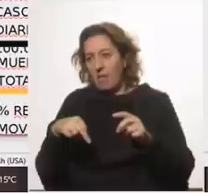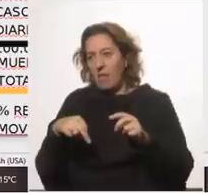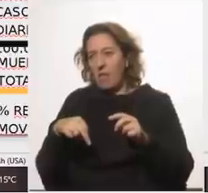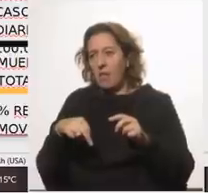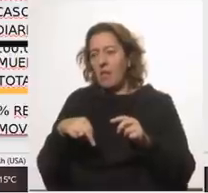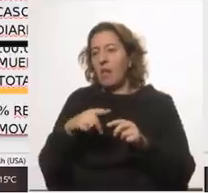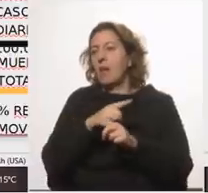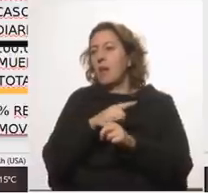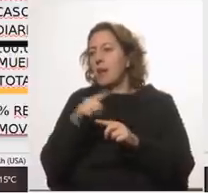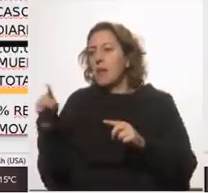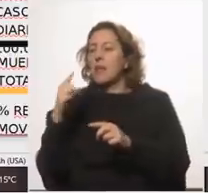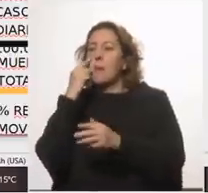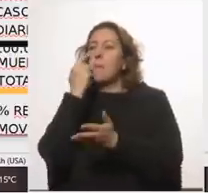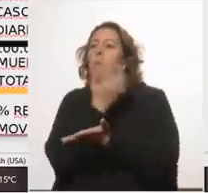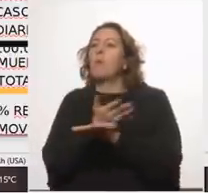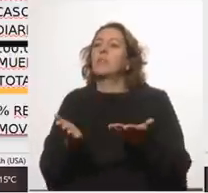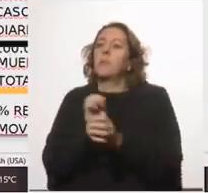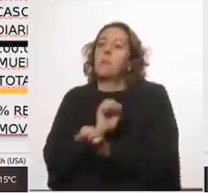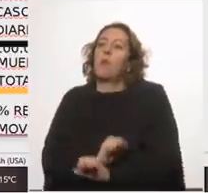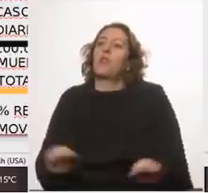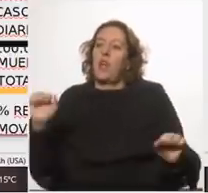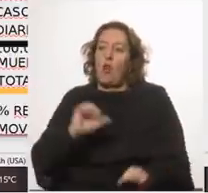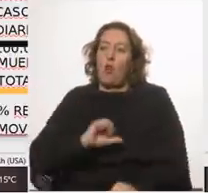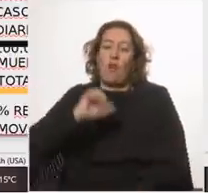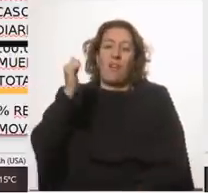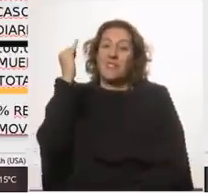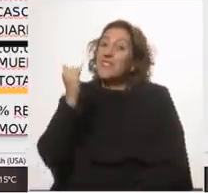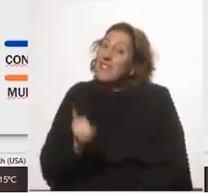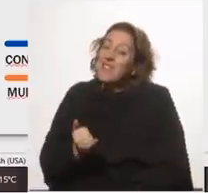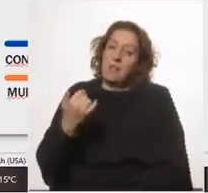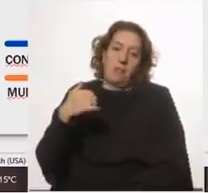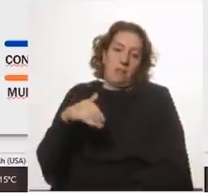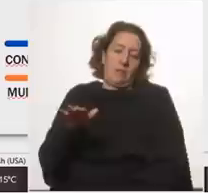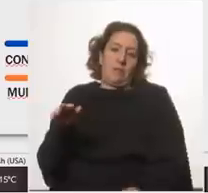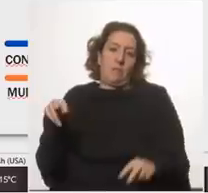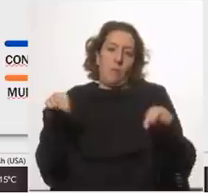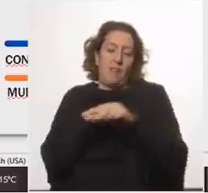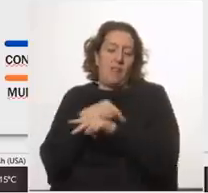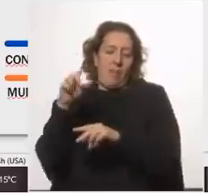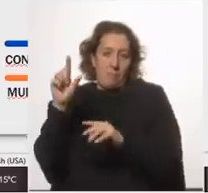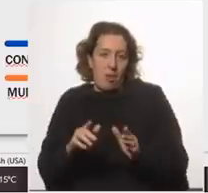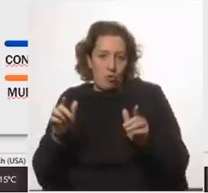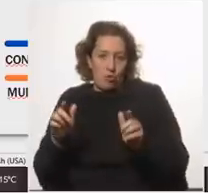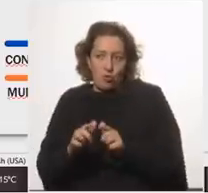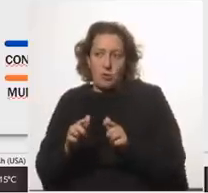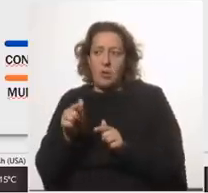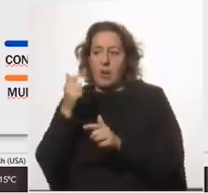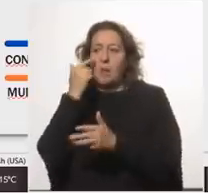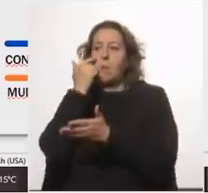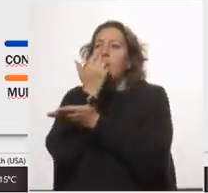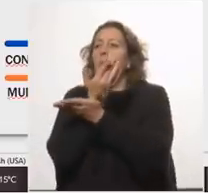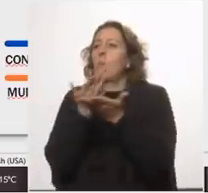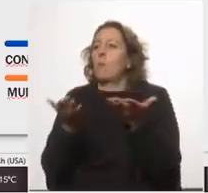podría haberse logrado de reducir la movilidad está claro aquí lo pone